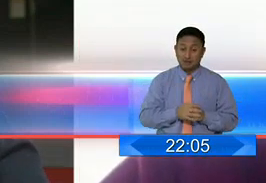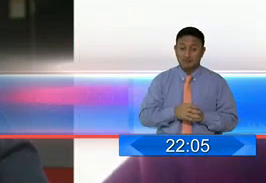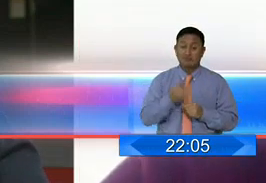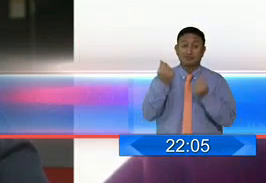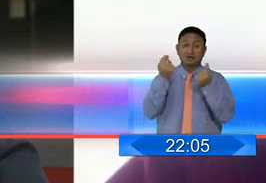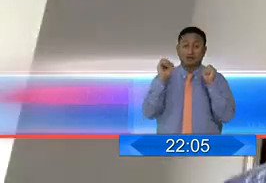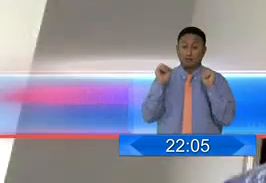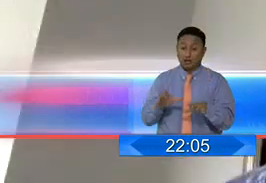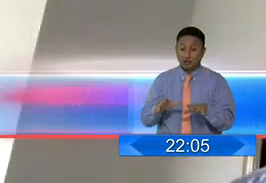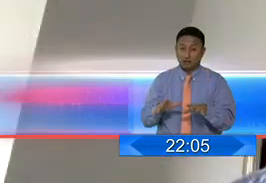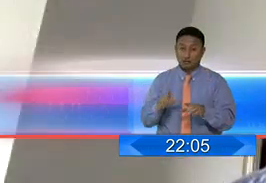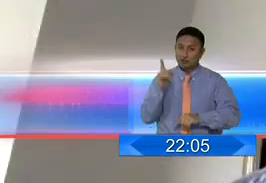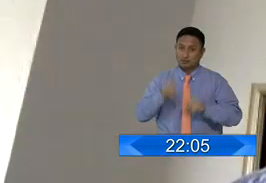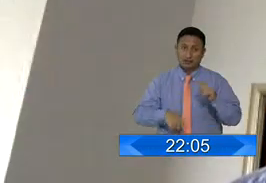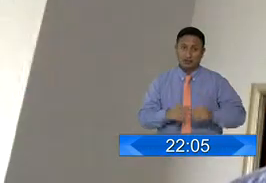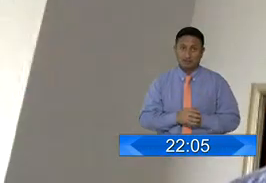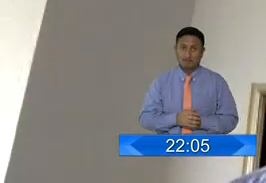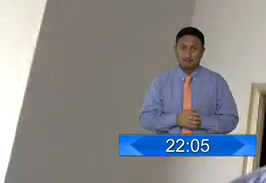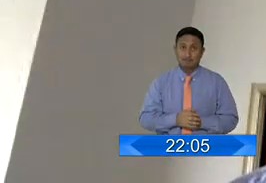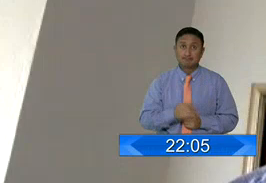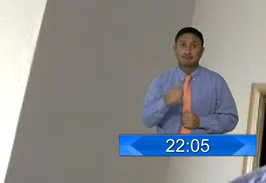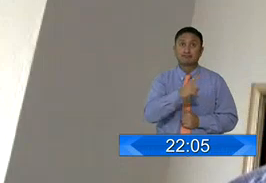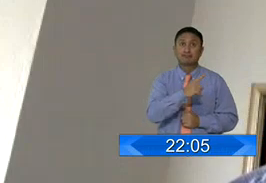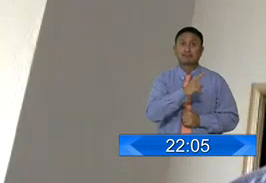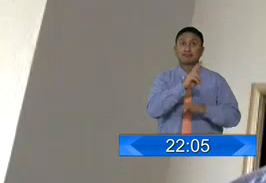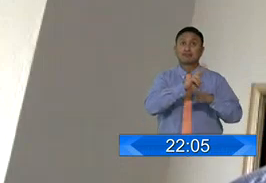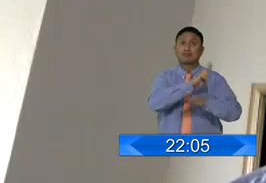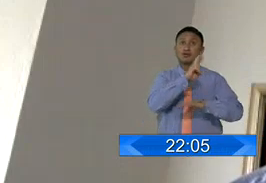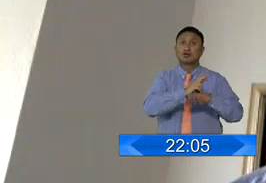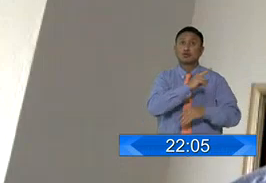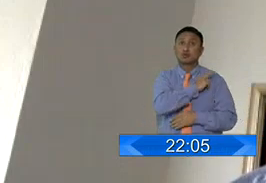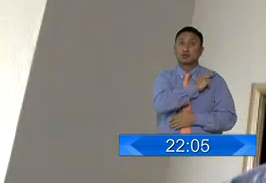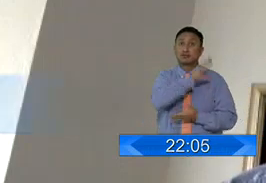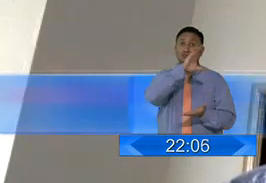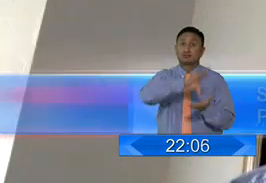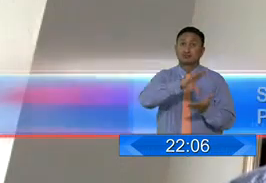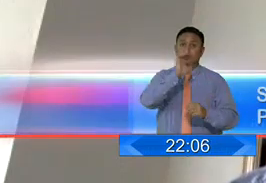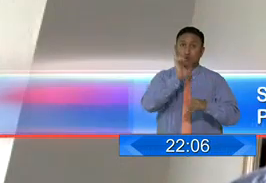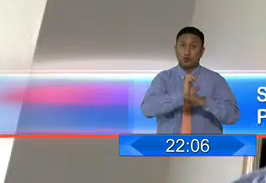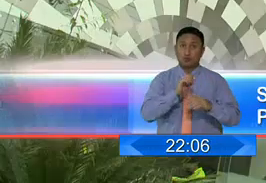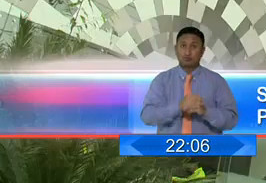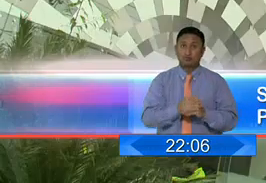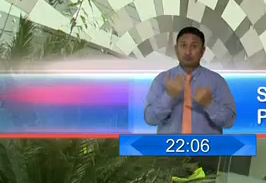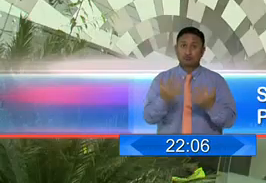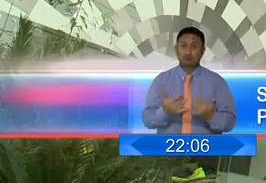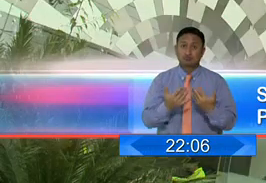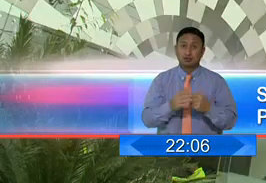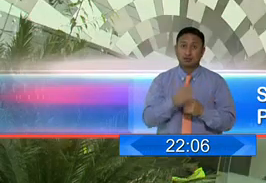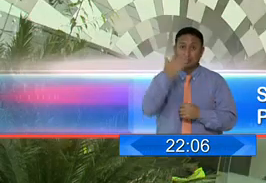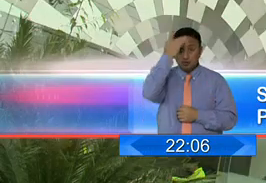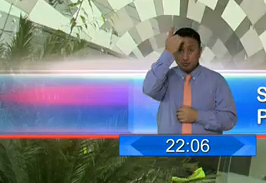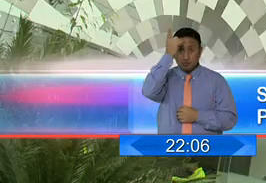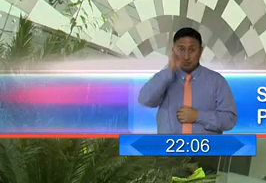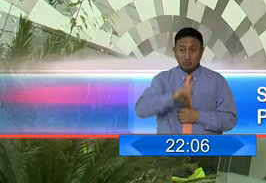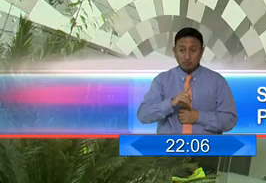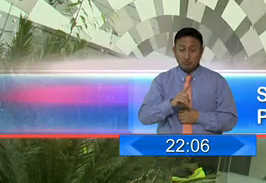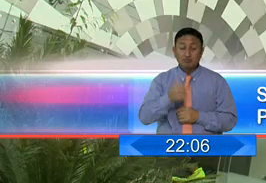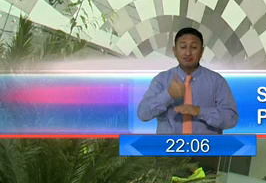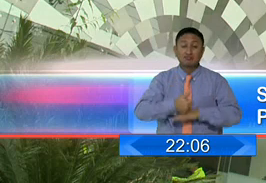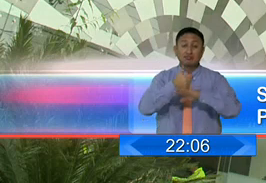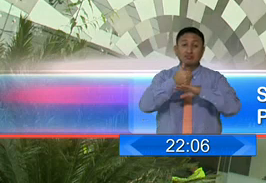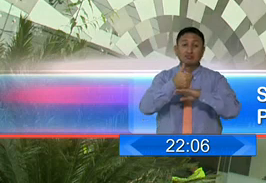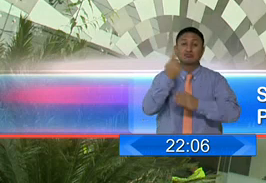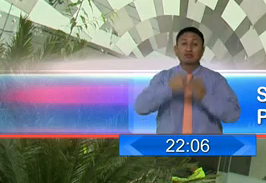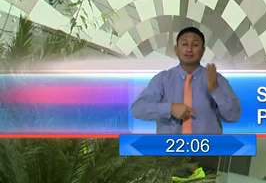arte de magia. Fernando Sanpertigui, rector de la Universidad Central del Ecuador, está a la espera de un pronunciamiento definitivo de la Corte